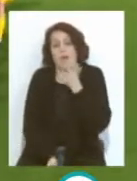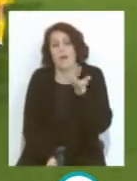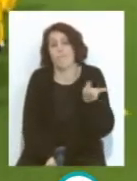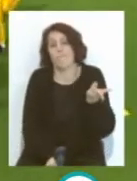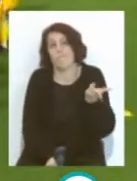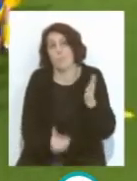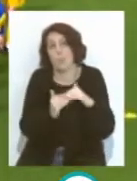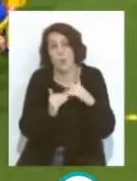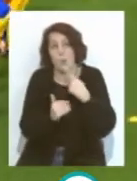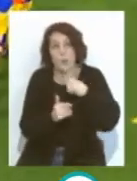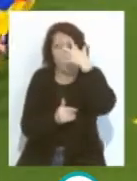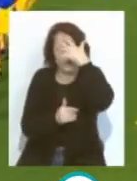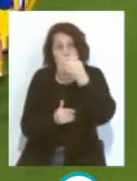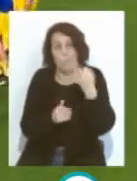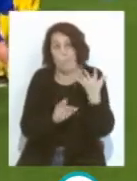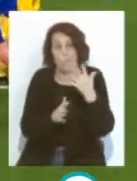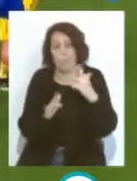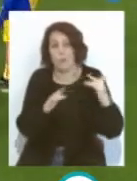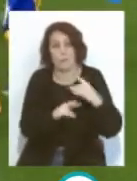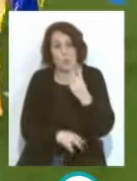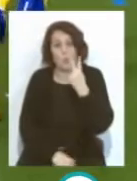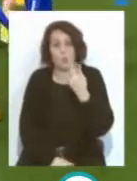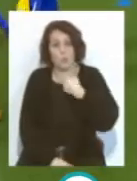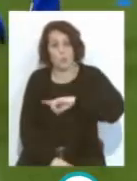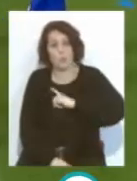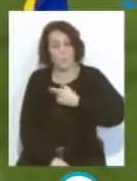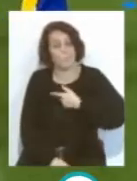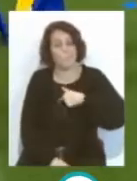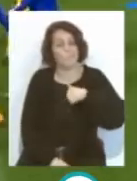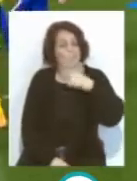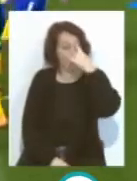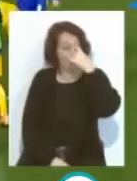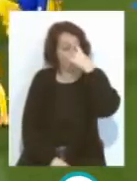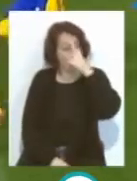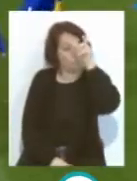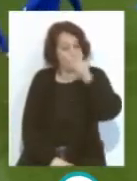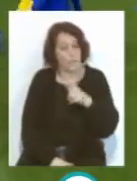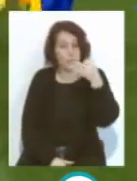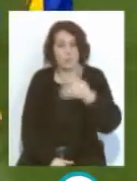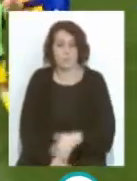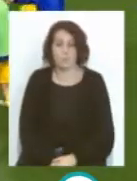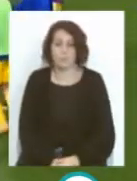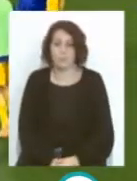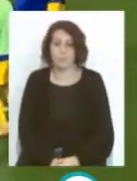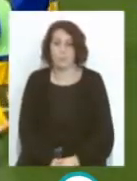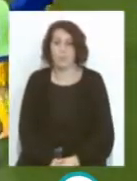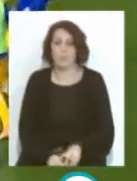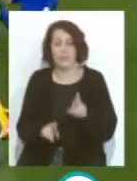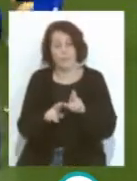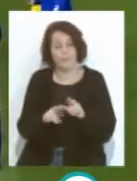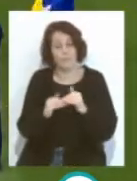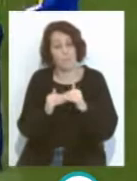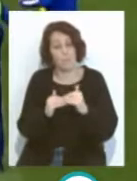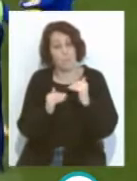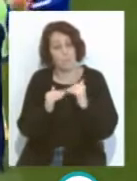menos, yo creo que mínimo por lo menos dos partidos lo vamos a echar en falta. Esperemos que sean menos